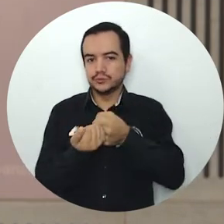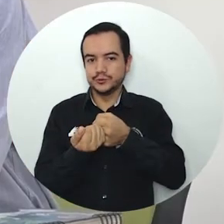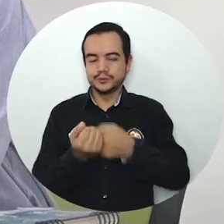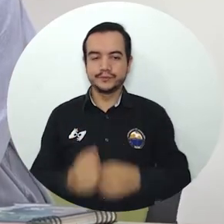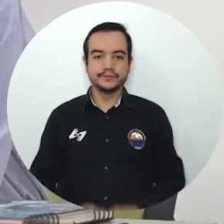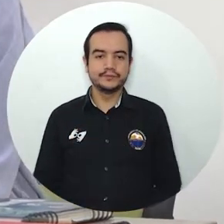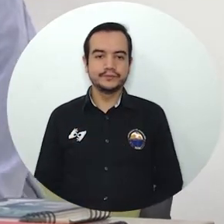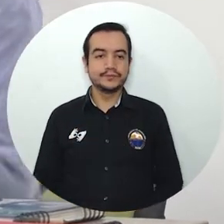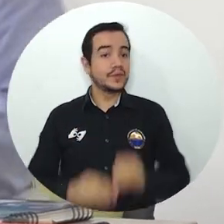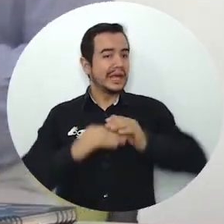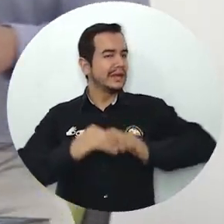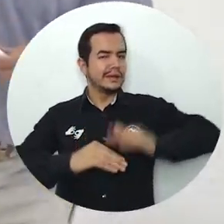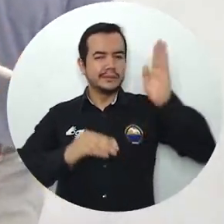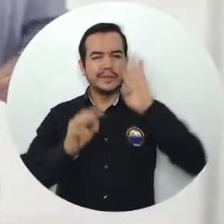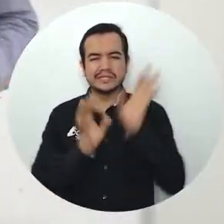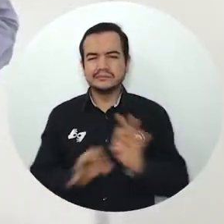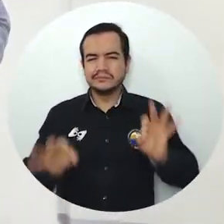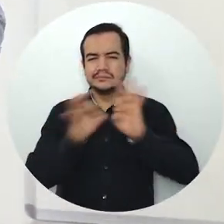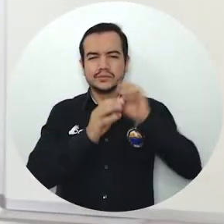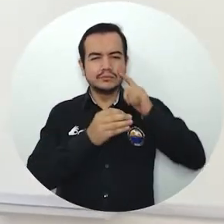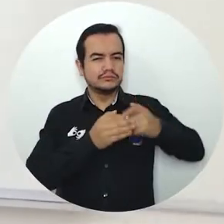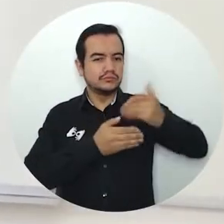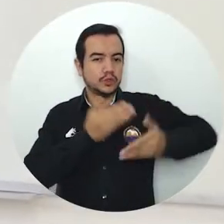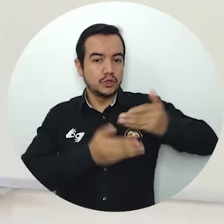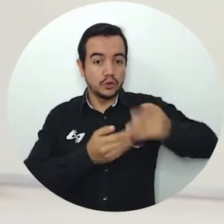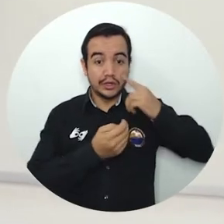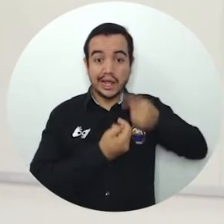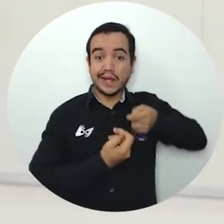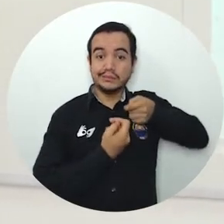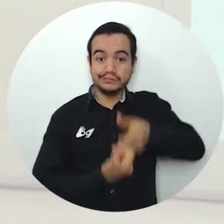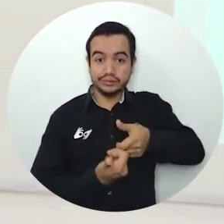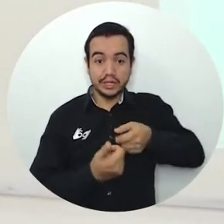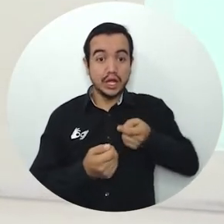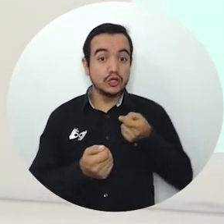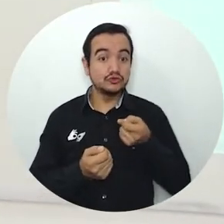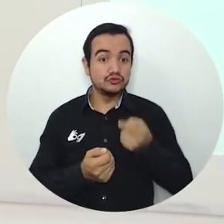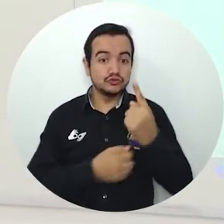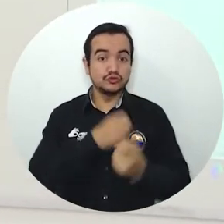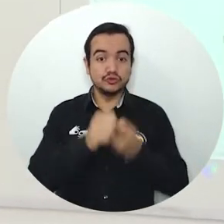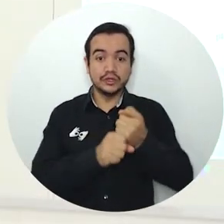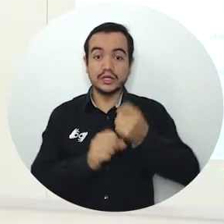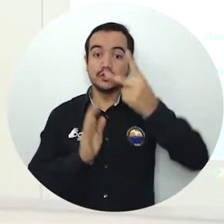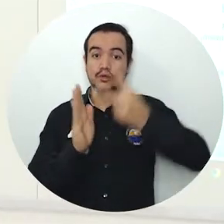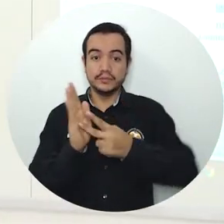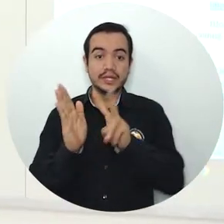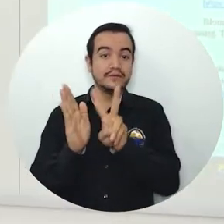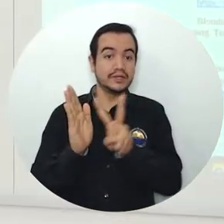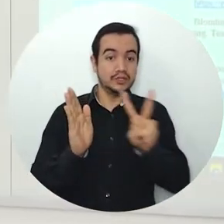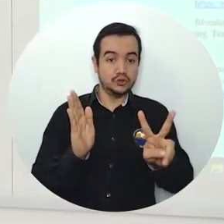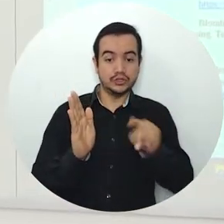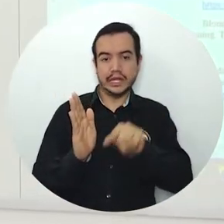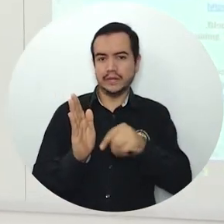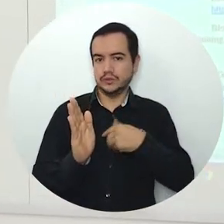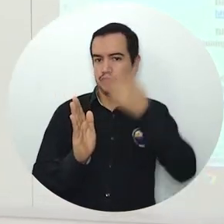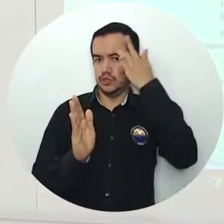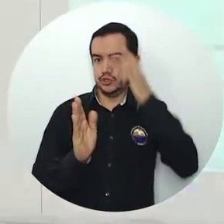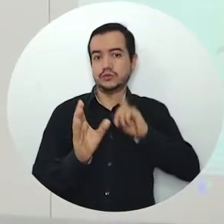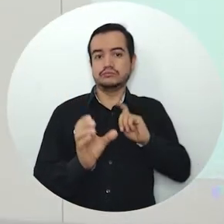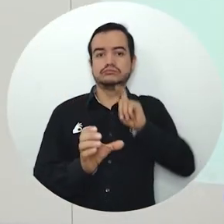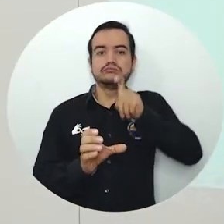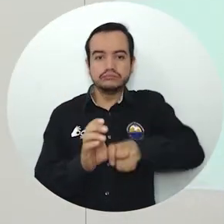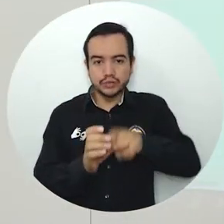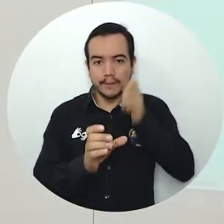institución. Uno de los procesos más importantes que se estipulan en cuanto a inversión en el 2022, además del regreso total a la